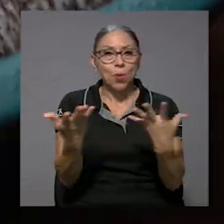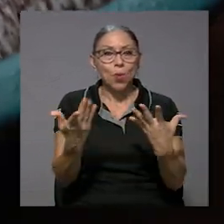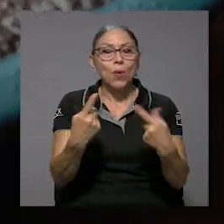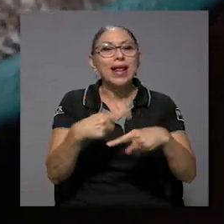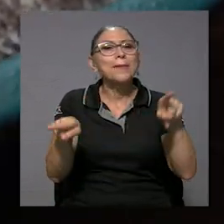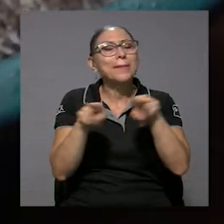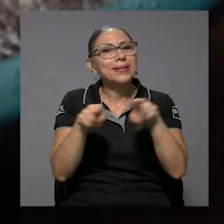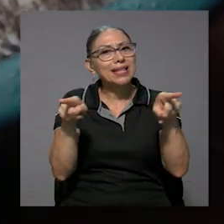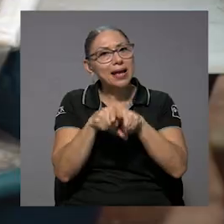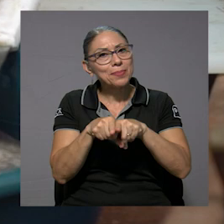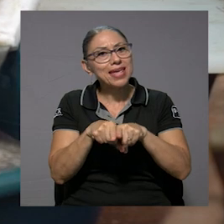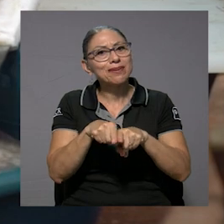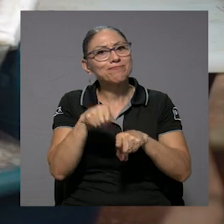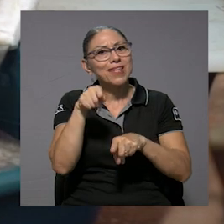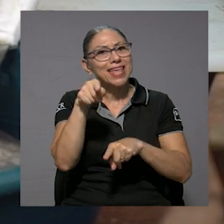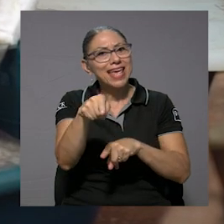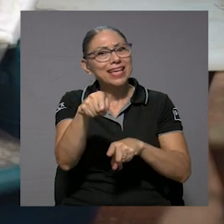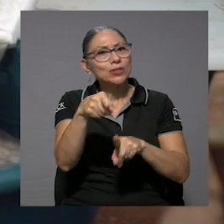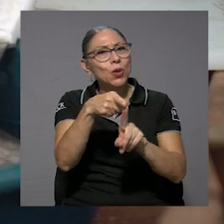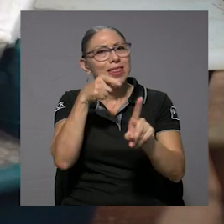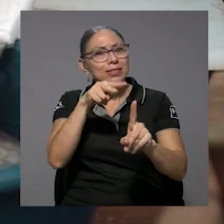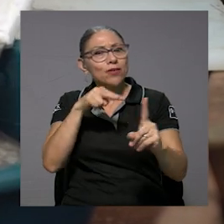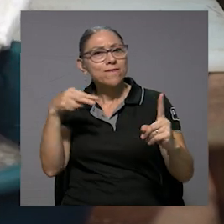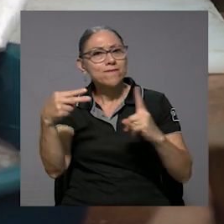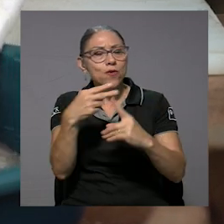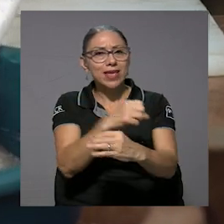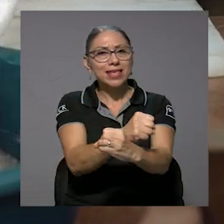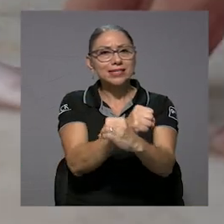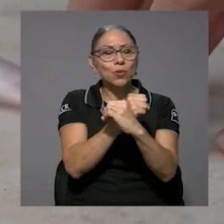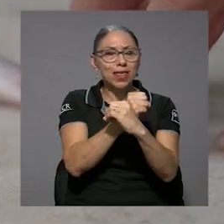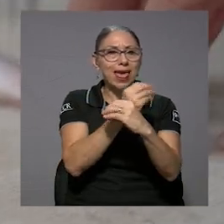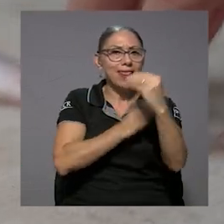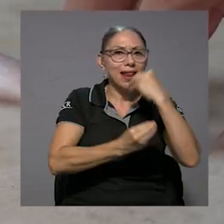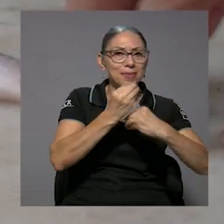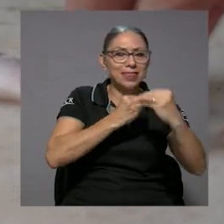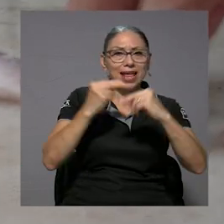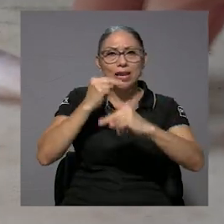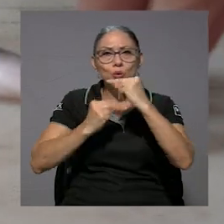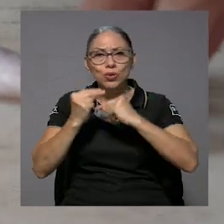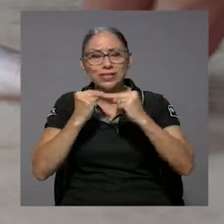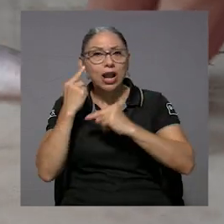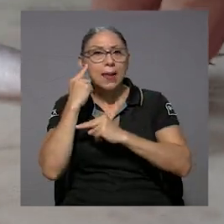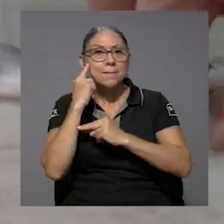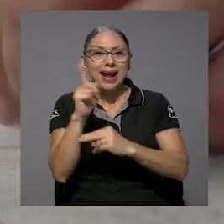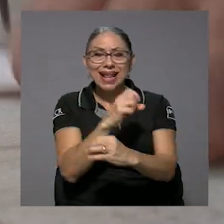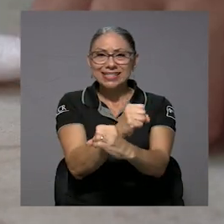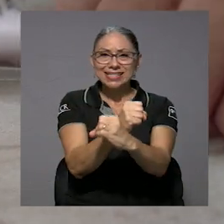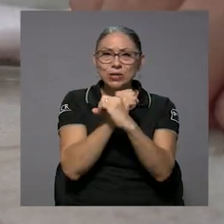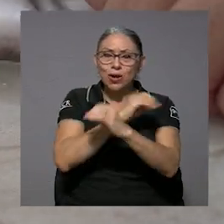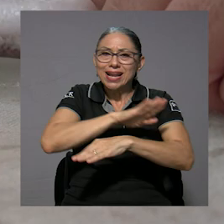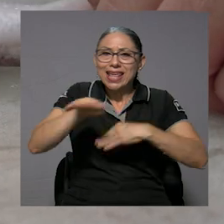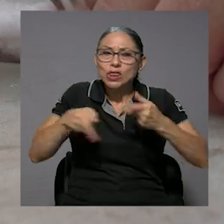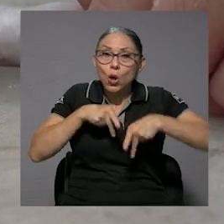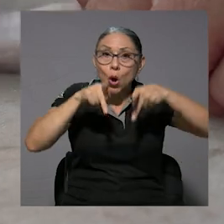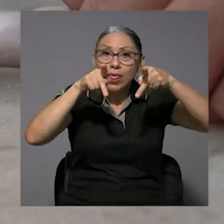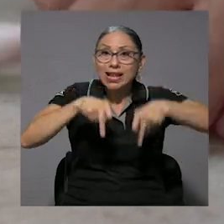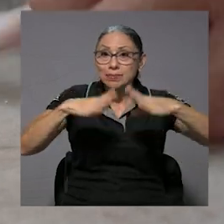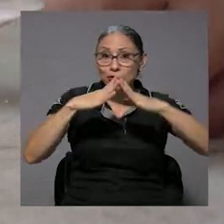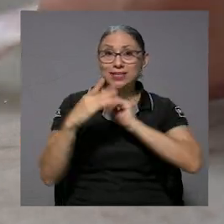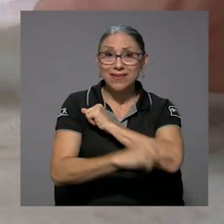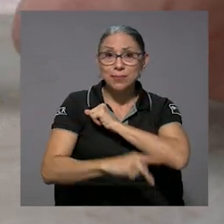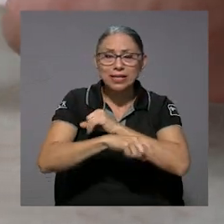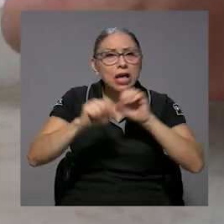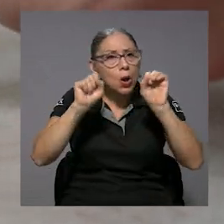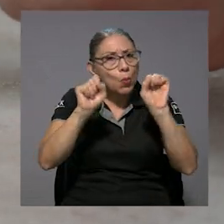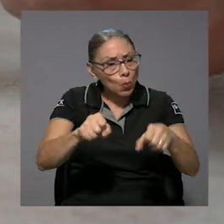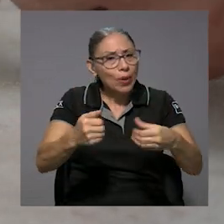pero también que estén orientadas o pensadas desde un enfoque de seguridad alimentaria y nutricional para garantizar que todas las personas en el